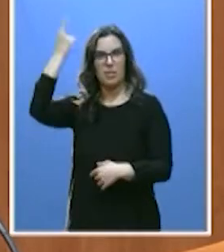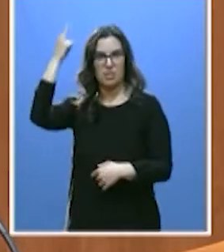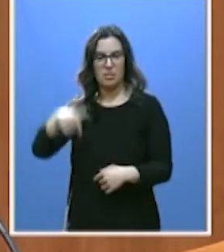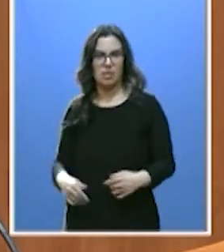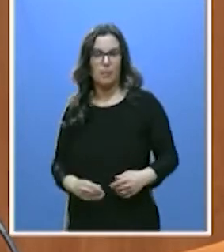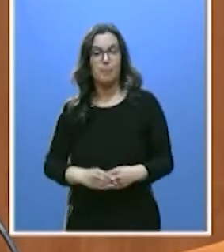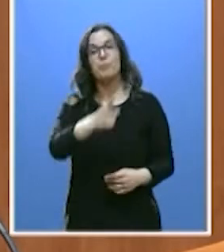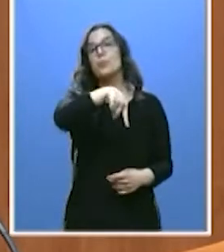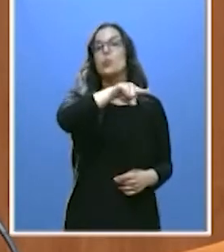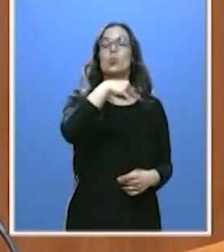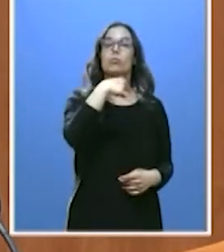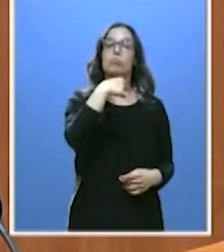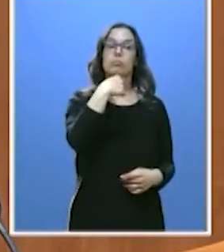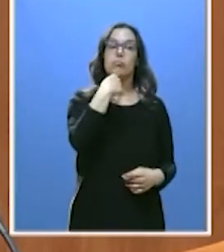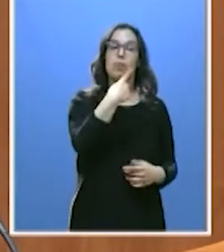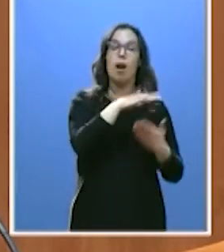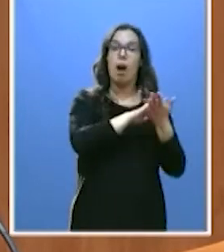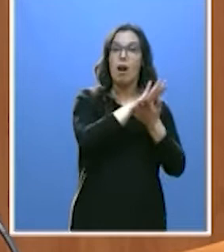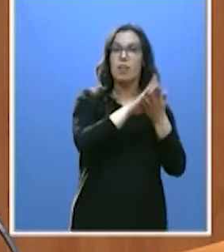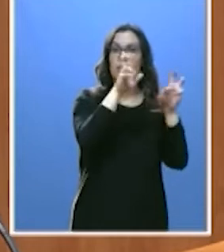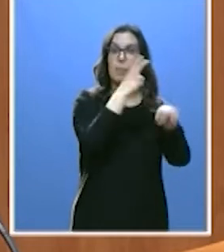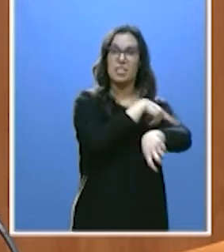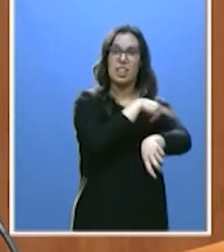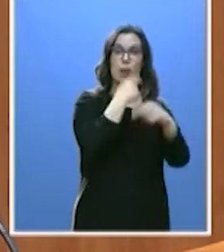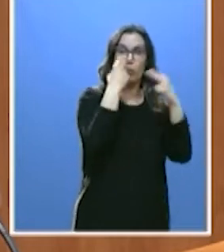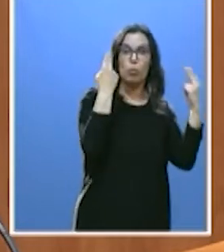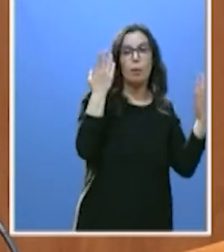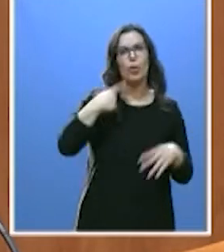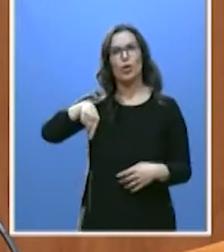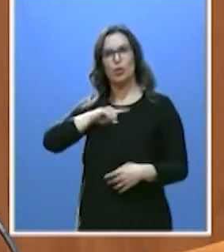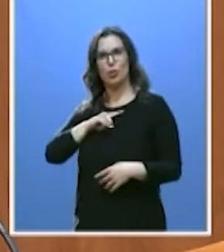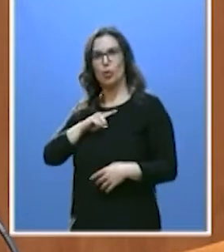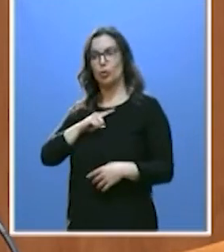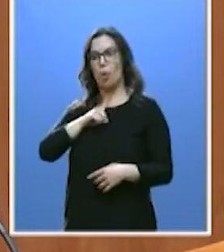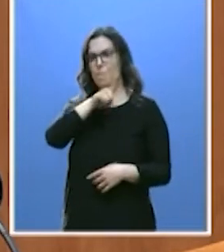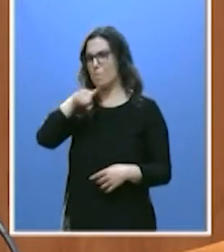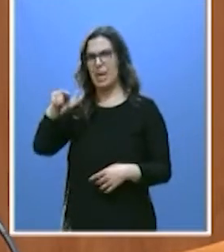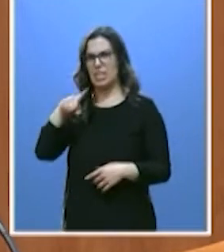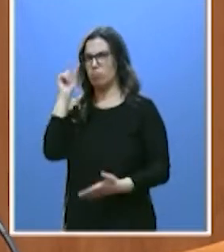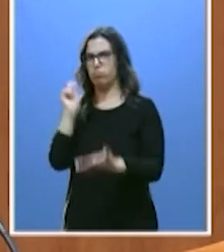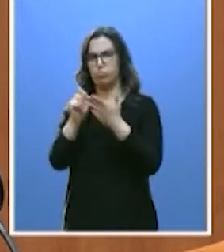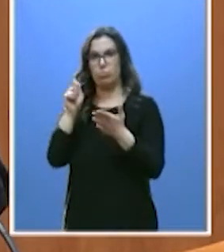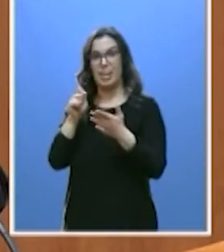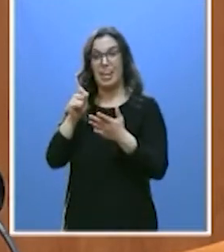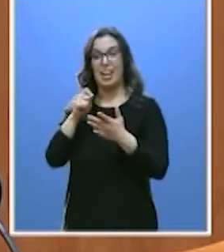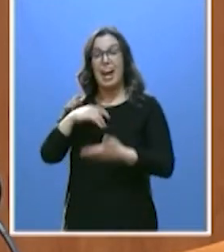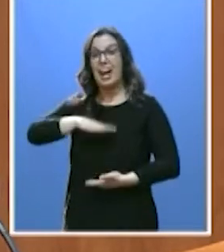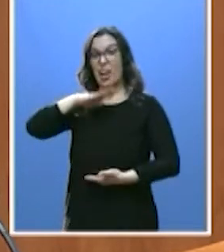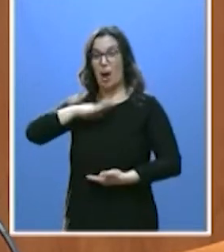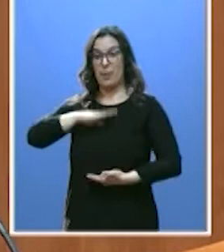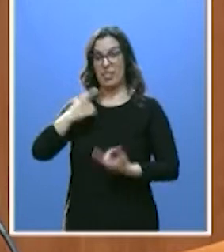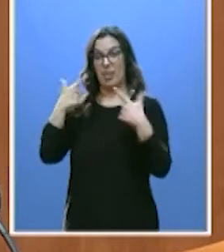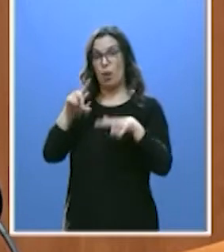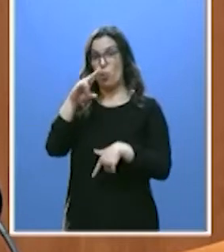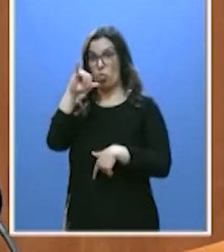Ustedes hablan y hablan de la sanidad pública. Pero nosotros triplicamos en apenas unos meses las capacidades de nuestras unidades de